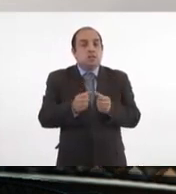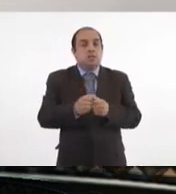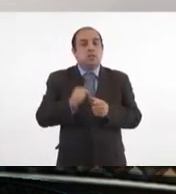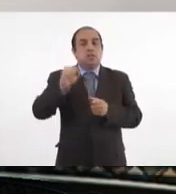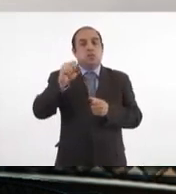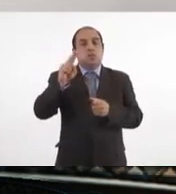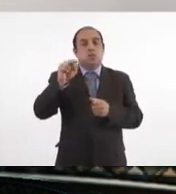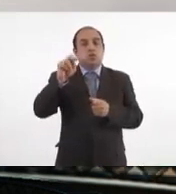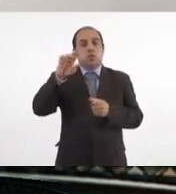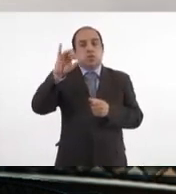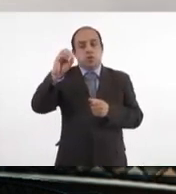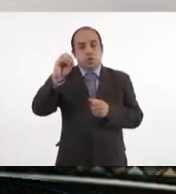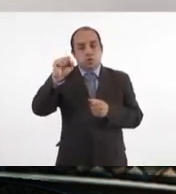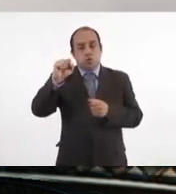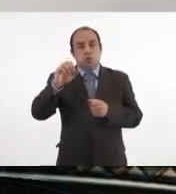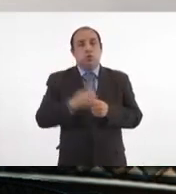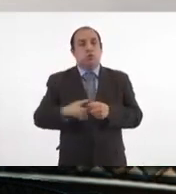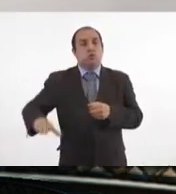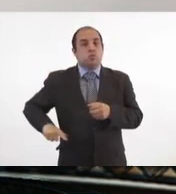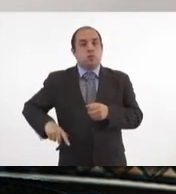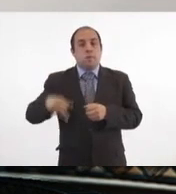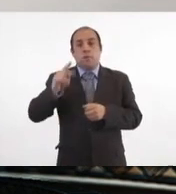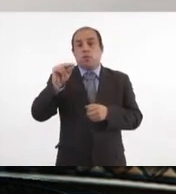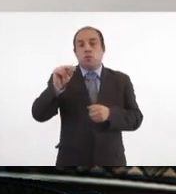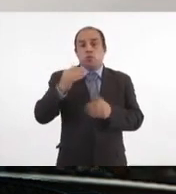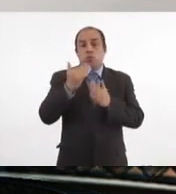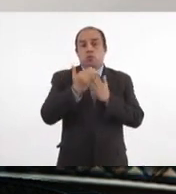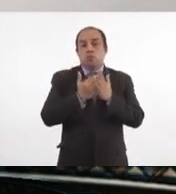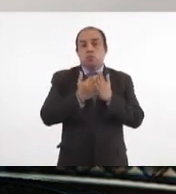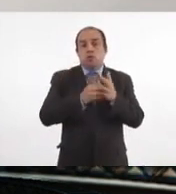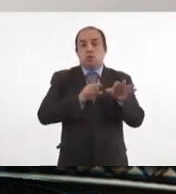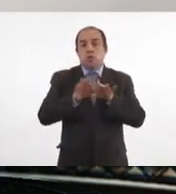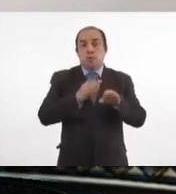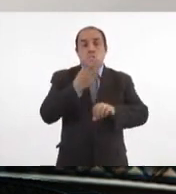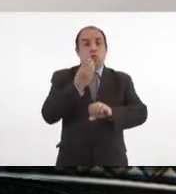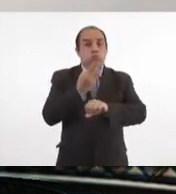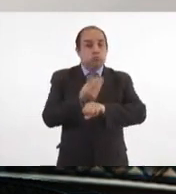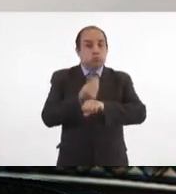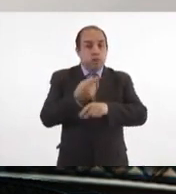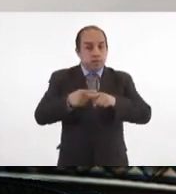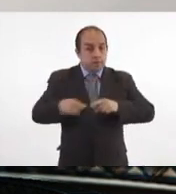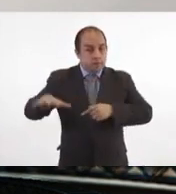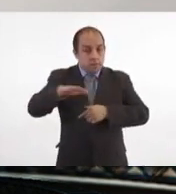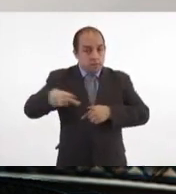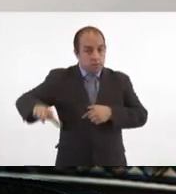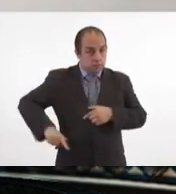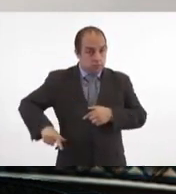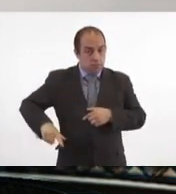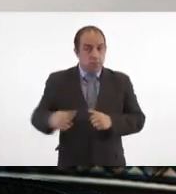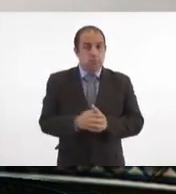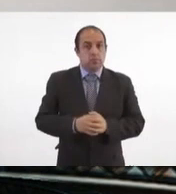Suntuarios. Pero no ha habido una reducción en la operación y mantenimiento de las distintas áreas del gobierno,